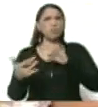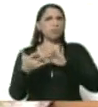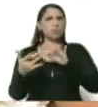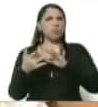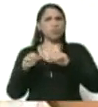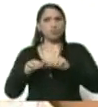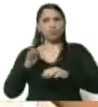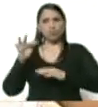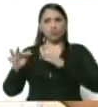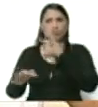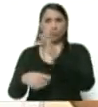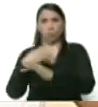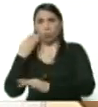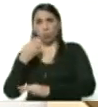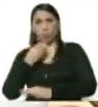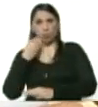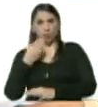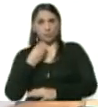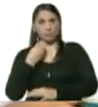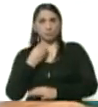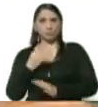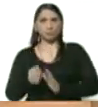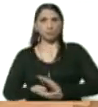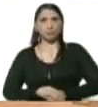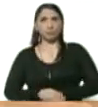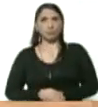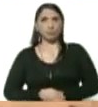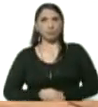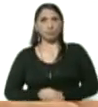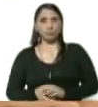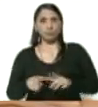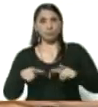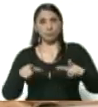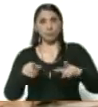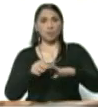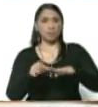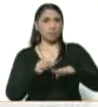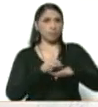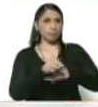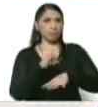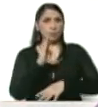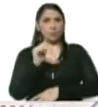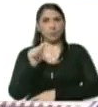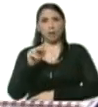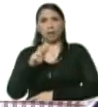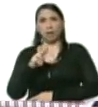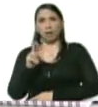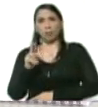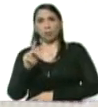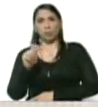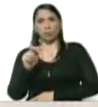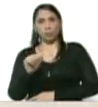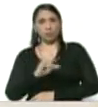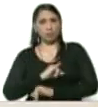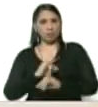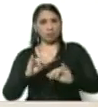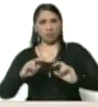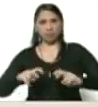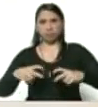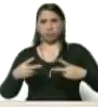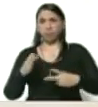de este adolescente del sector Santa Cruz del municipio Baruta. Bueno, está actualmente